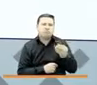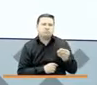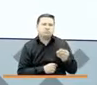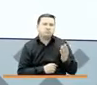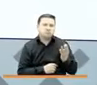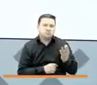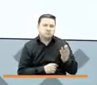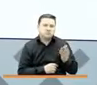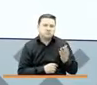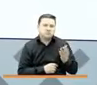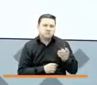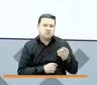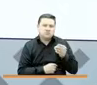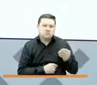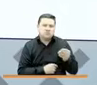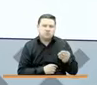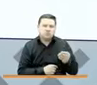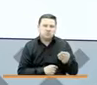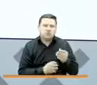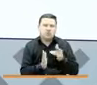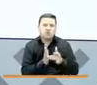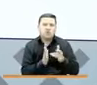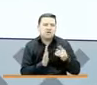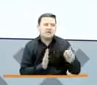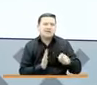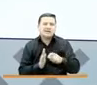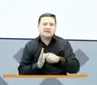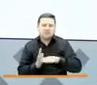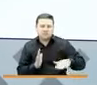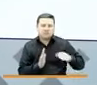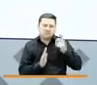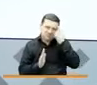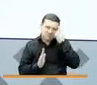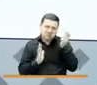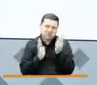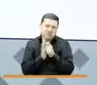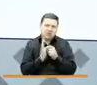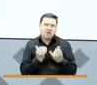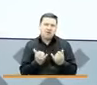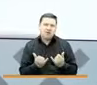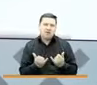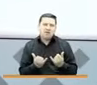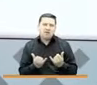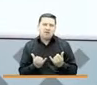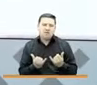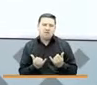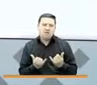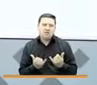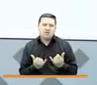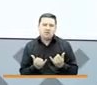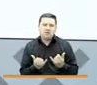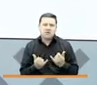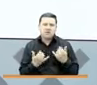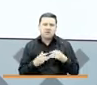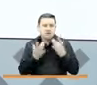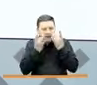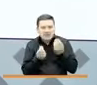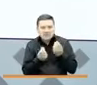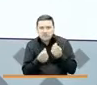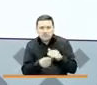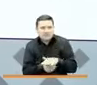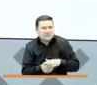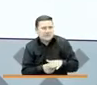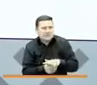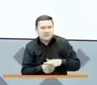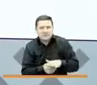ayudar en cualquier extra que necesitaran, sobre todo en esta grave crisis económica